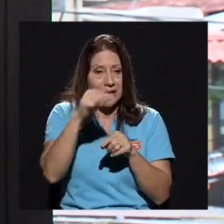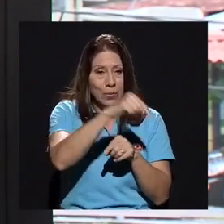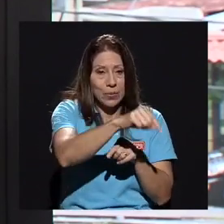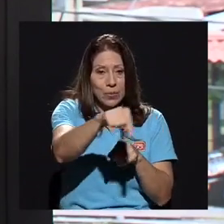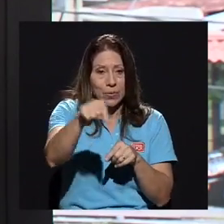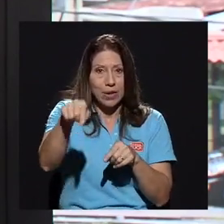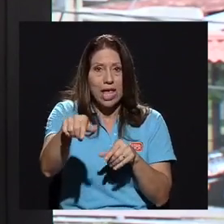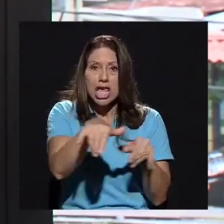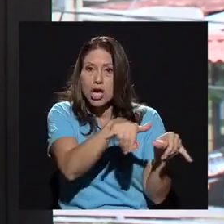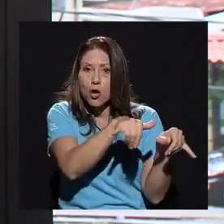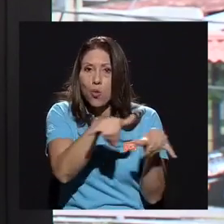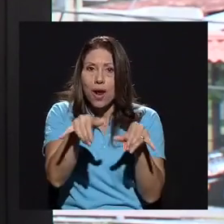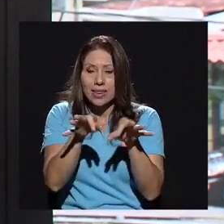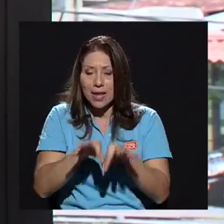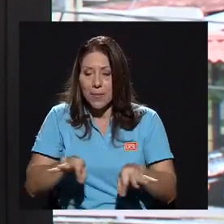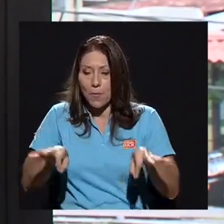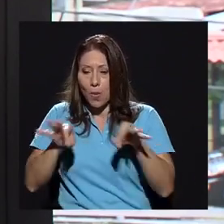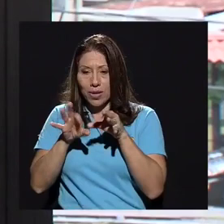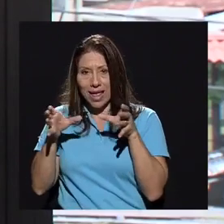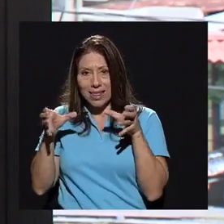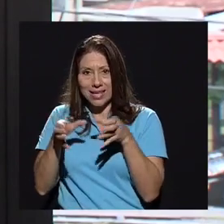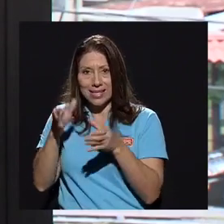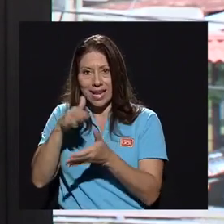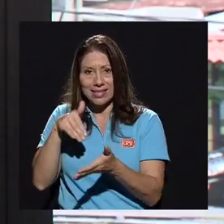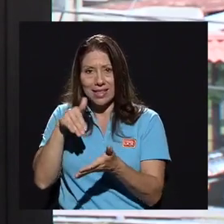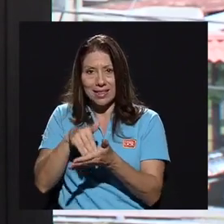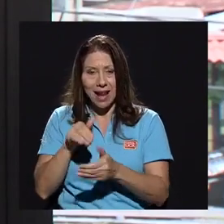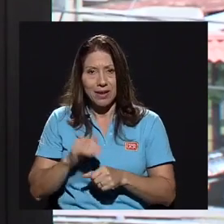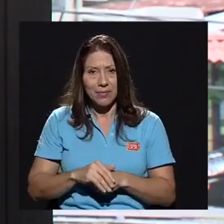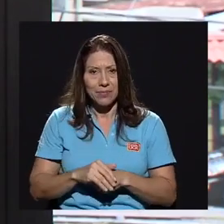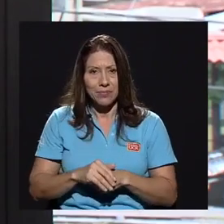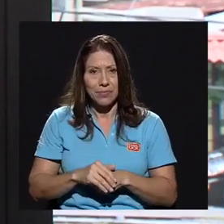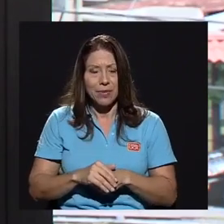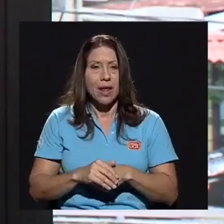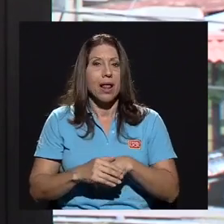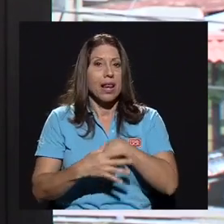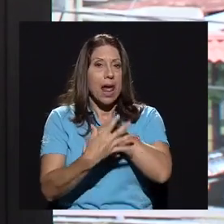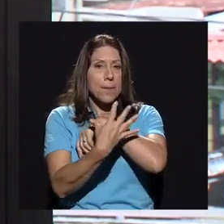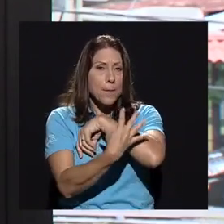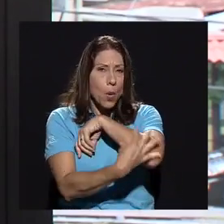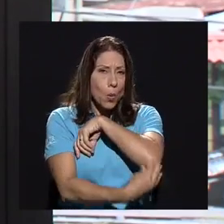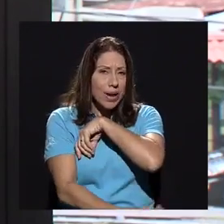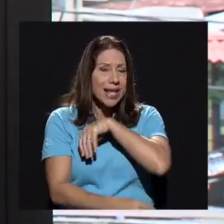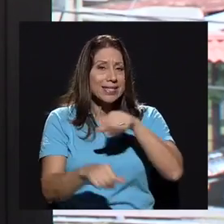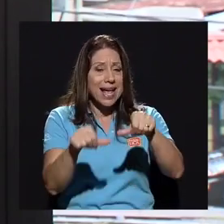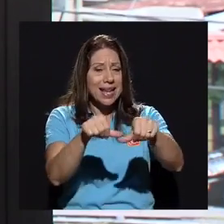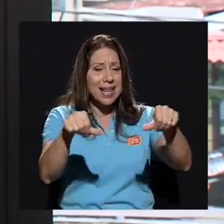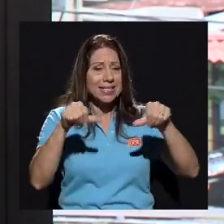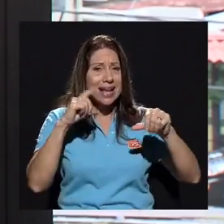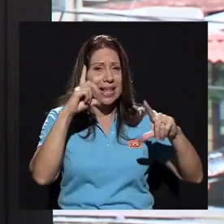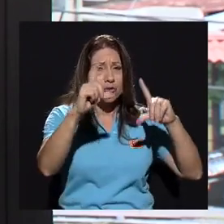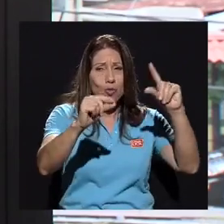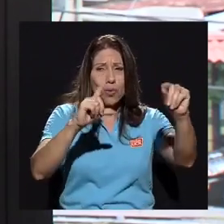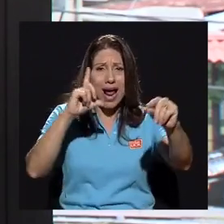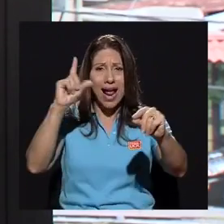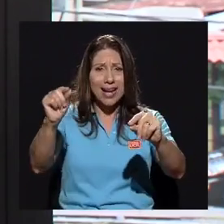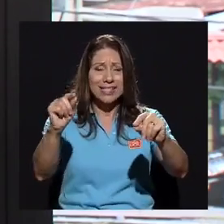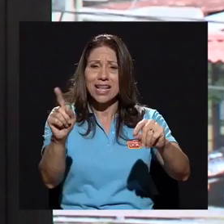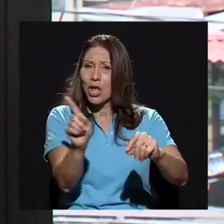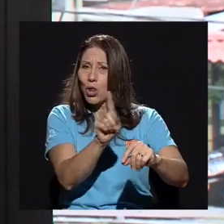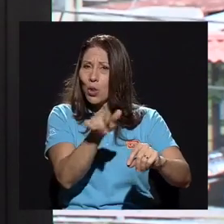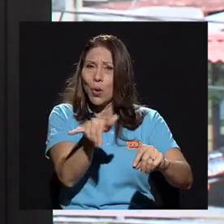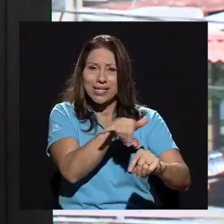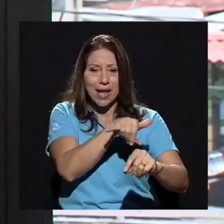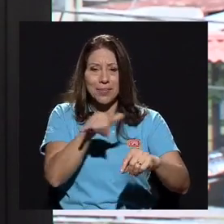la sede central. Que la pobreza que se vive en las áreas rurales no es la misma